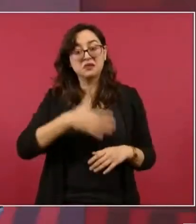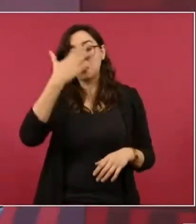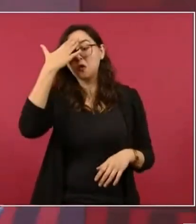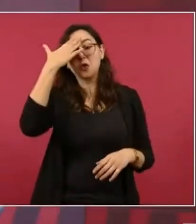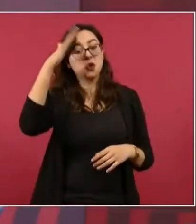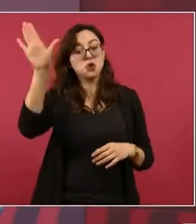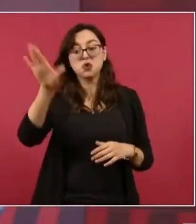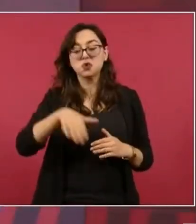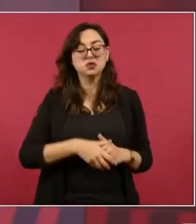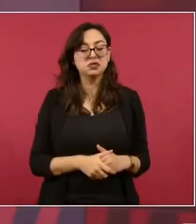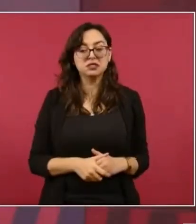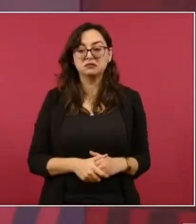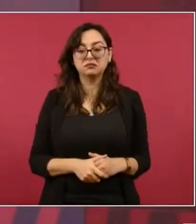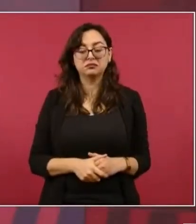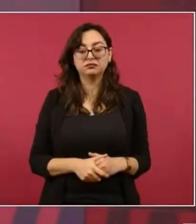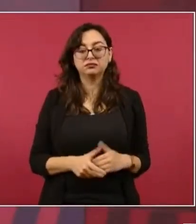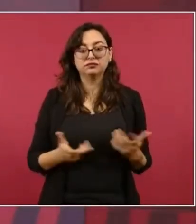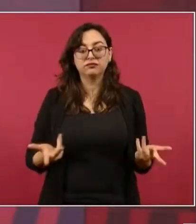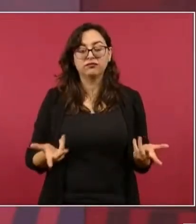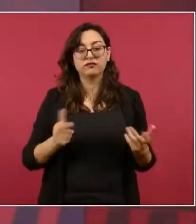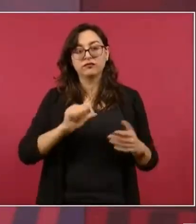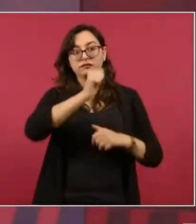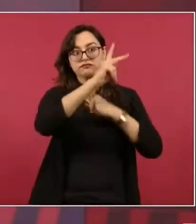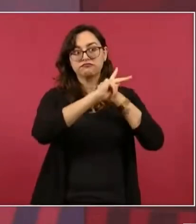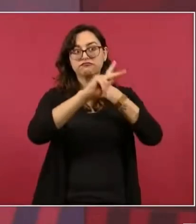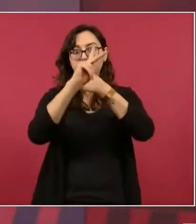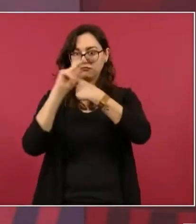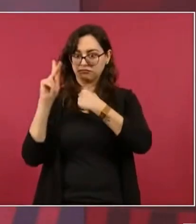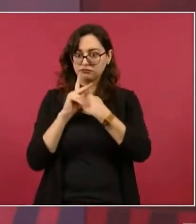lo siguen aplicando en el mundo pero les va muy mal